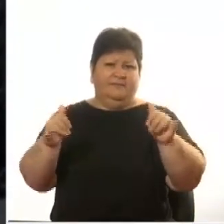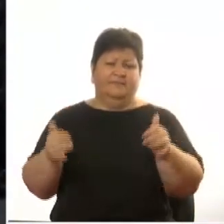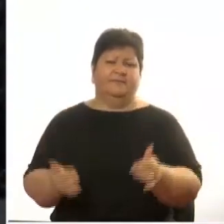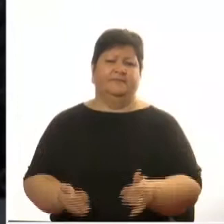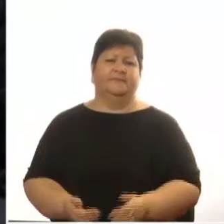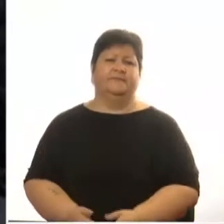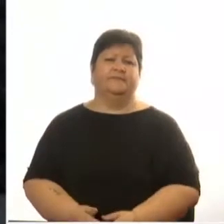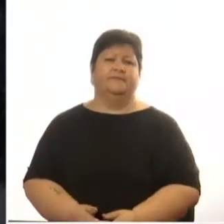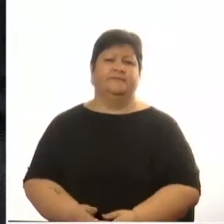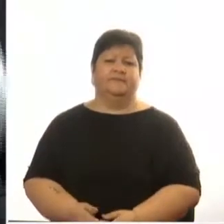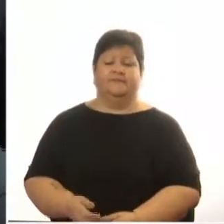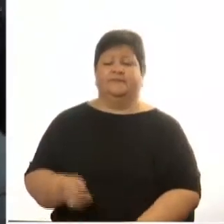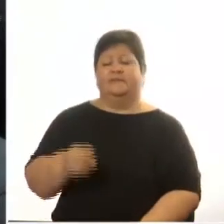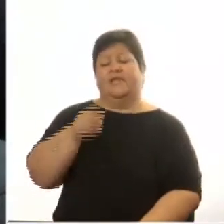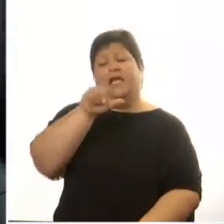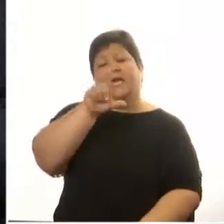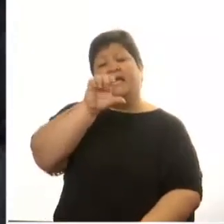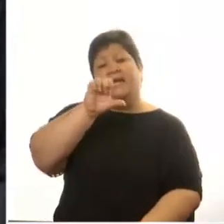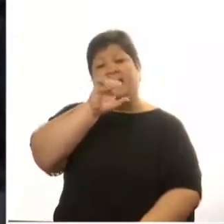Primo Levi